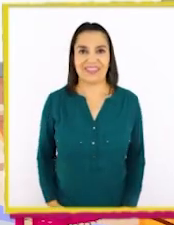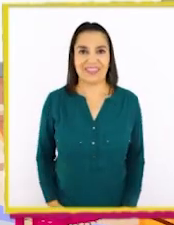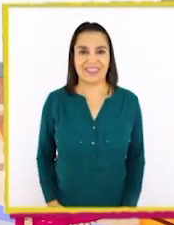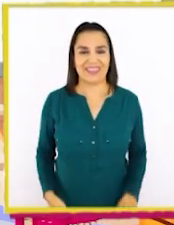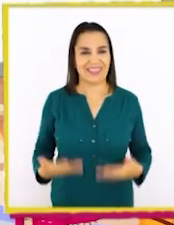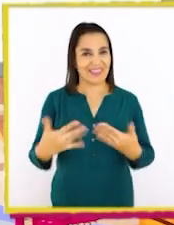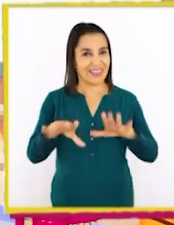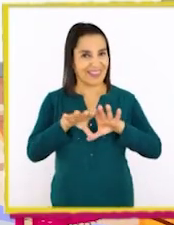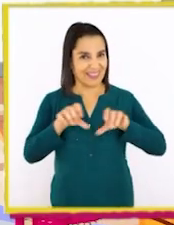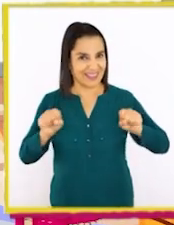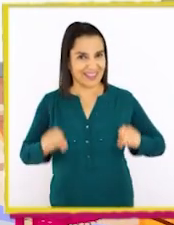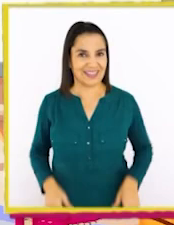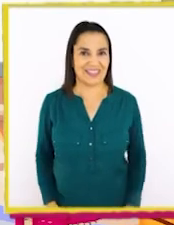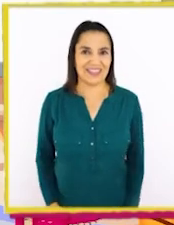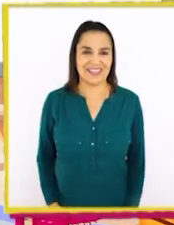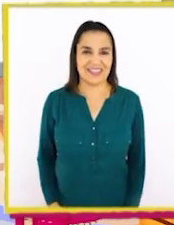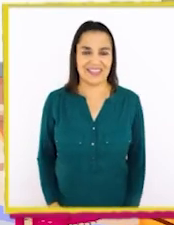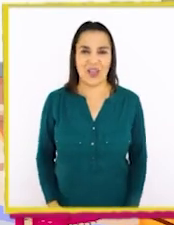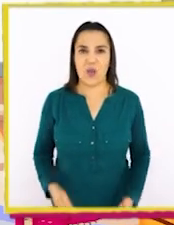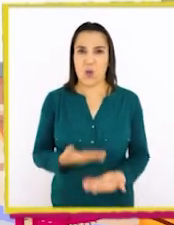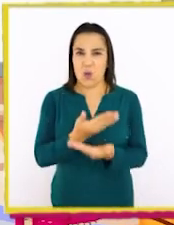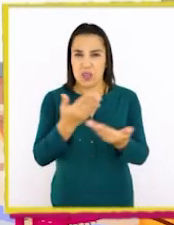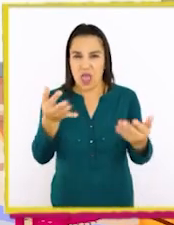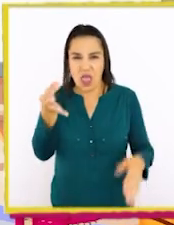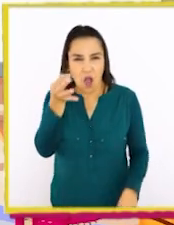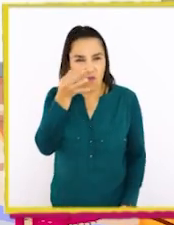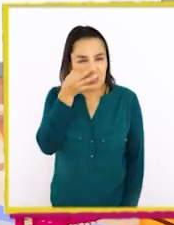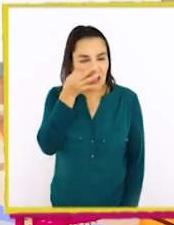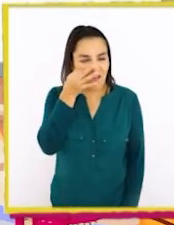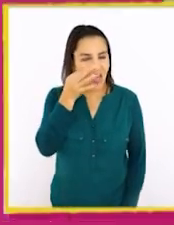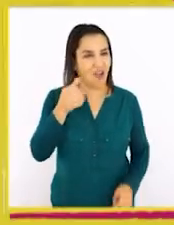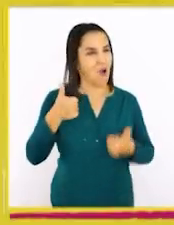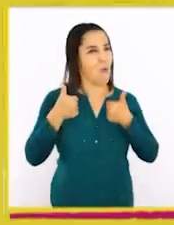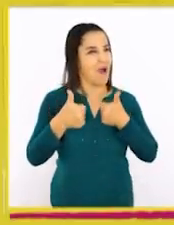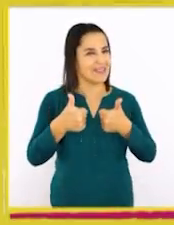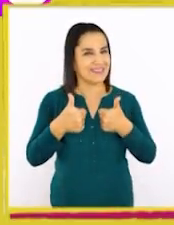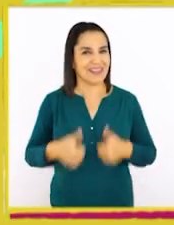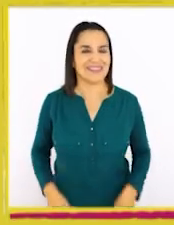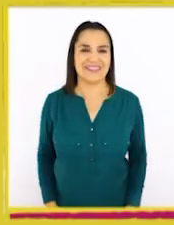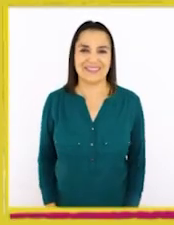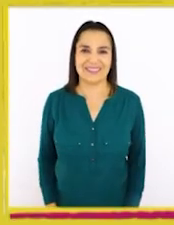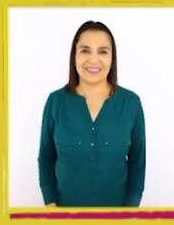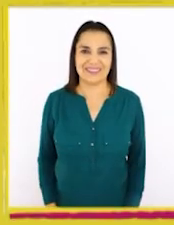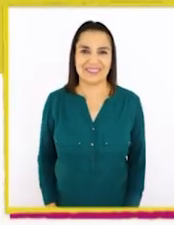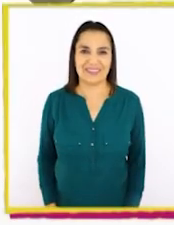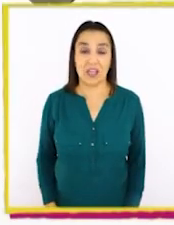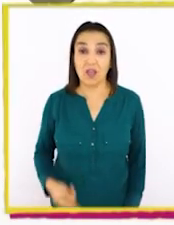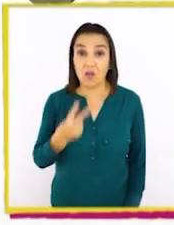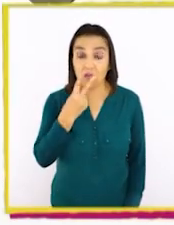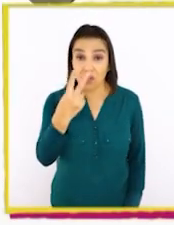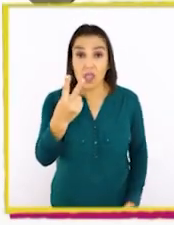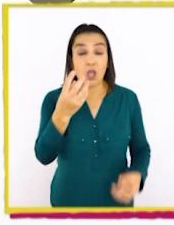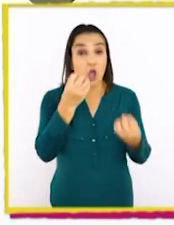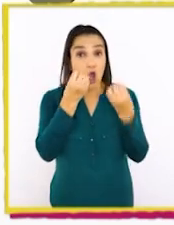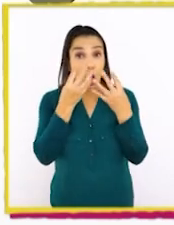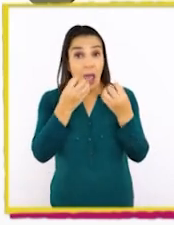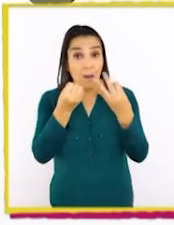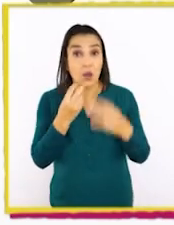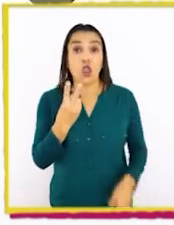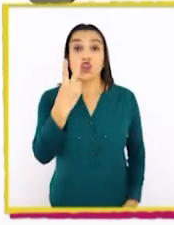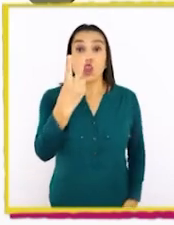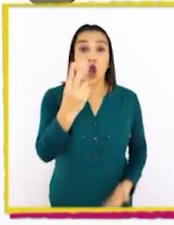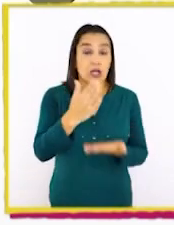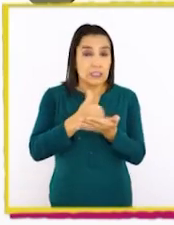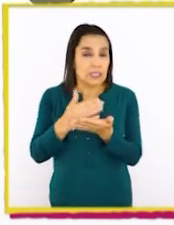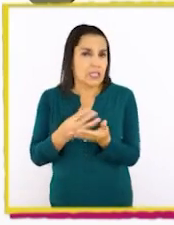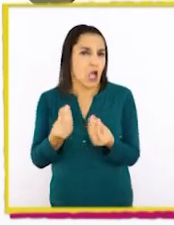¡Listo! ¡Son muy observadores! ¡Se pasaron! ¿Vieron que aprendimos dos